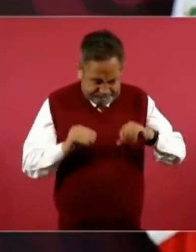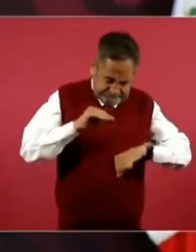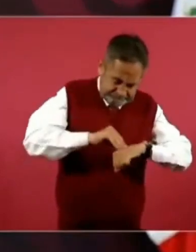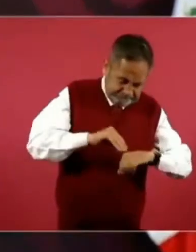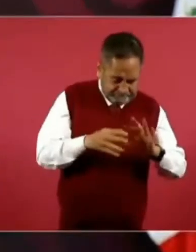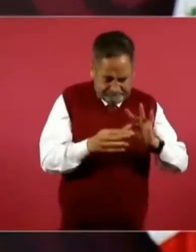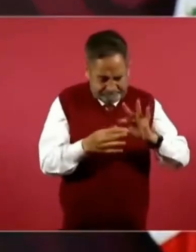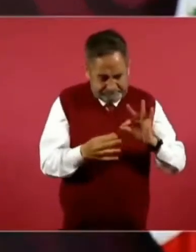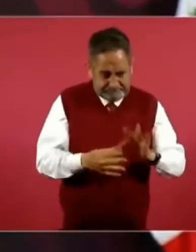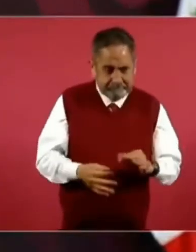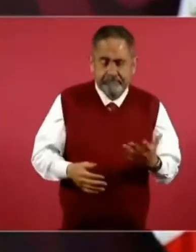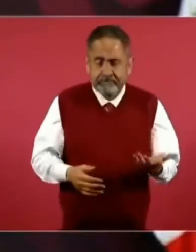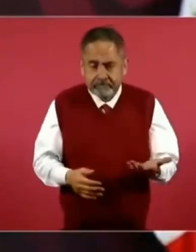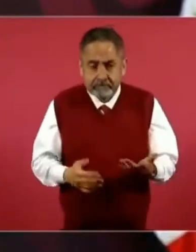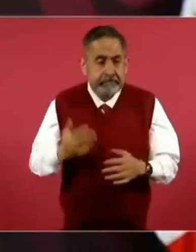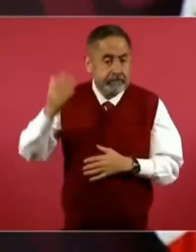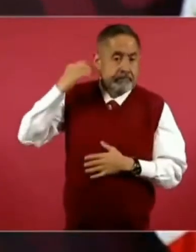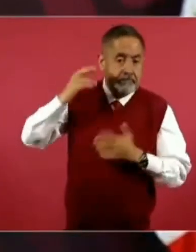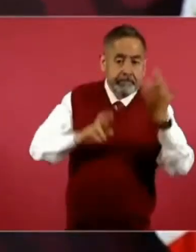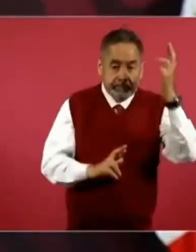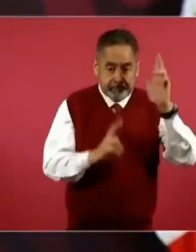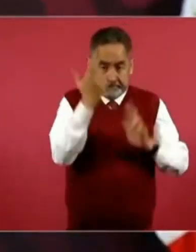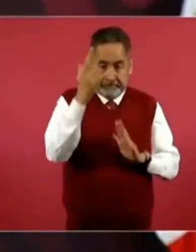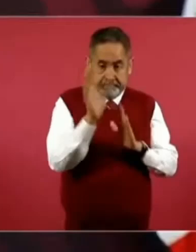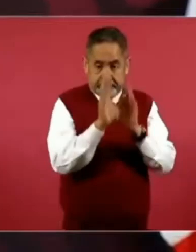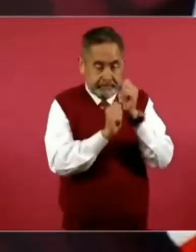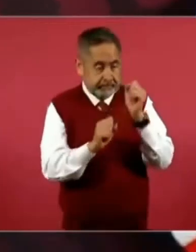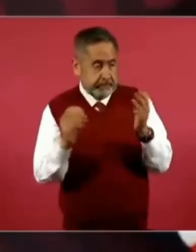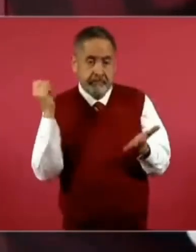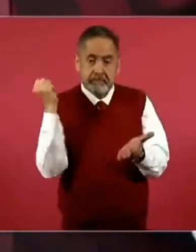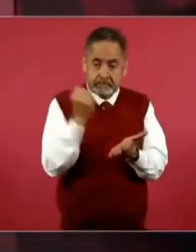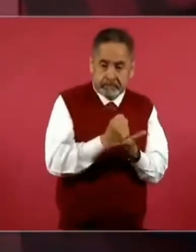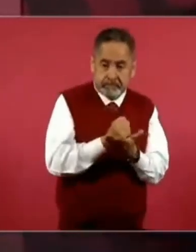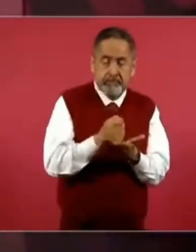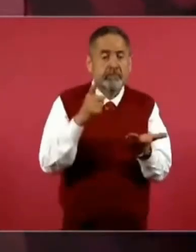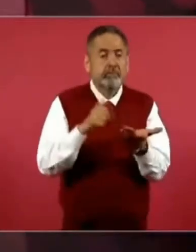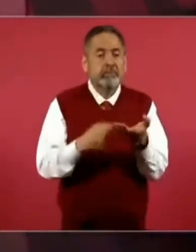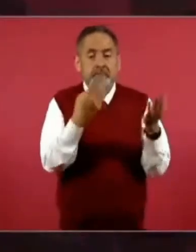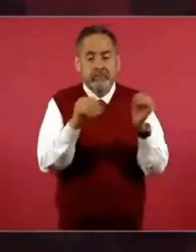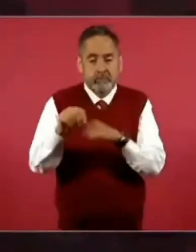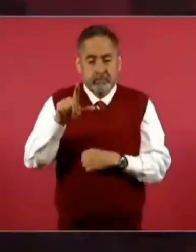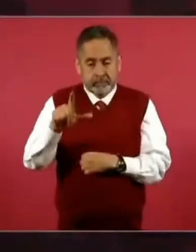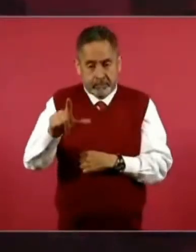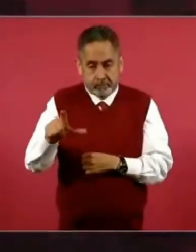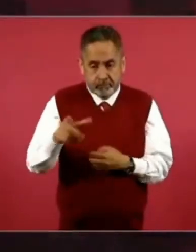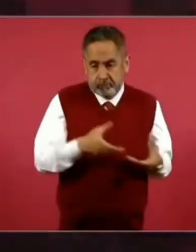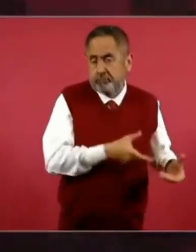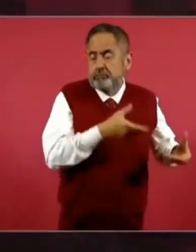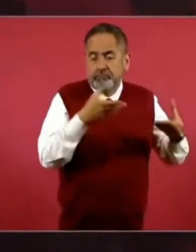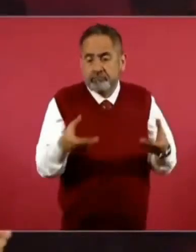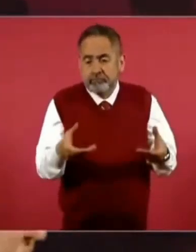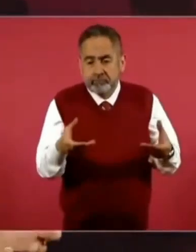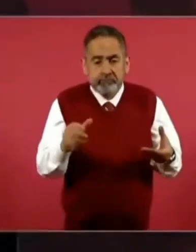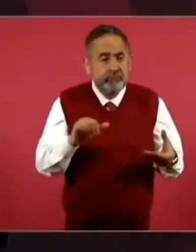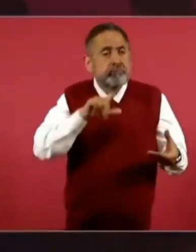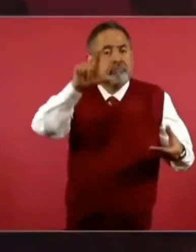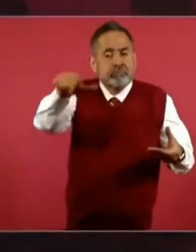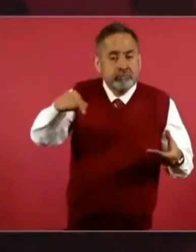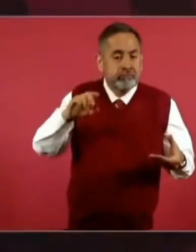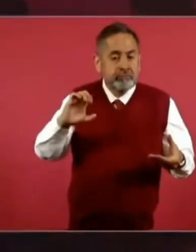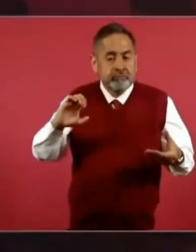después de la Revolución Mexicana en 1917, que es una